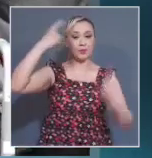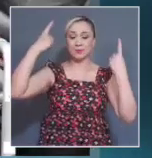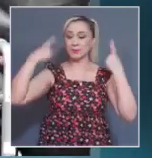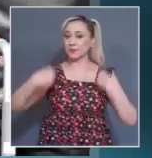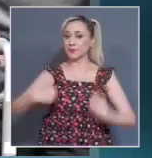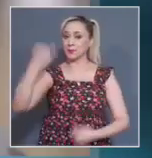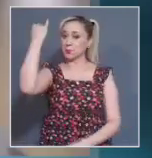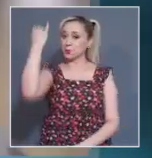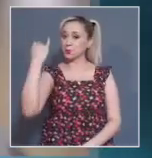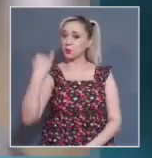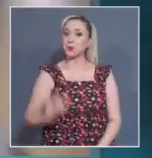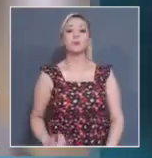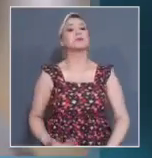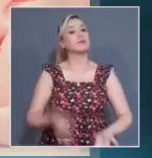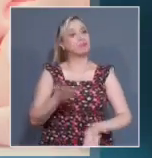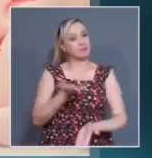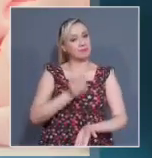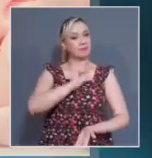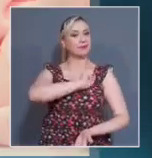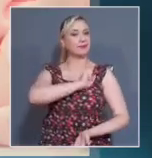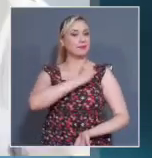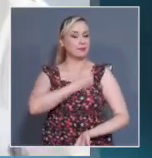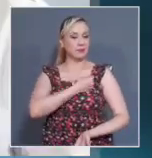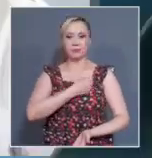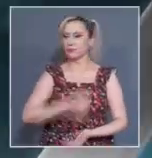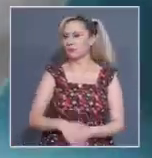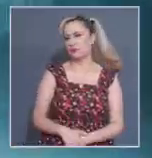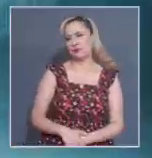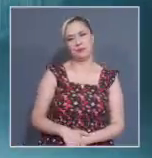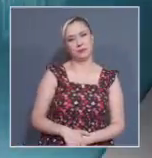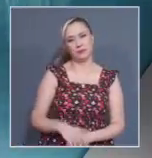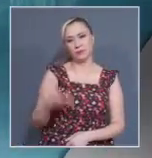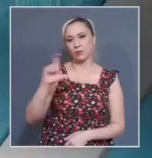estereotipos de cuerpos y tallas lastiman la vida de las personas.